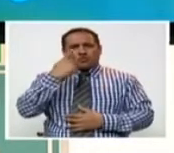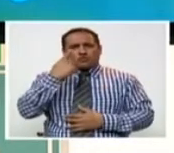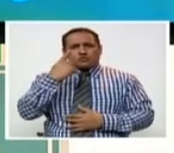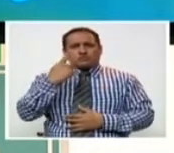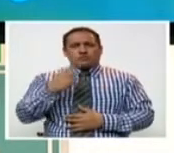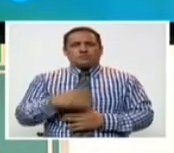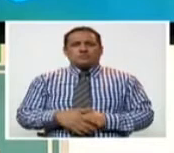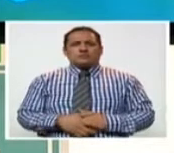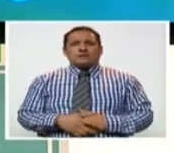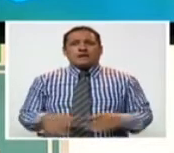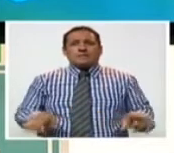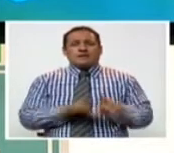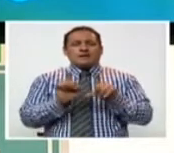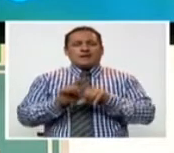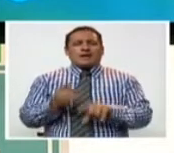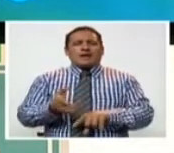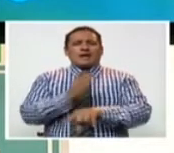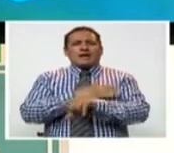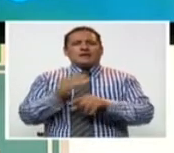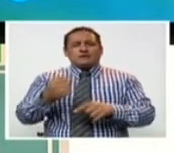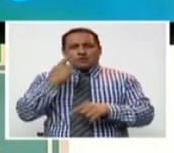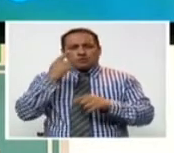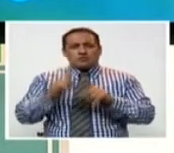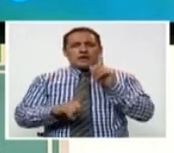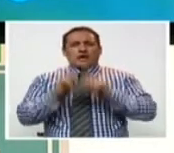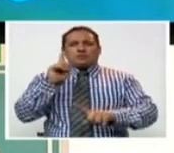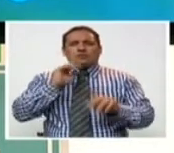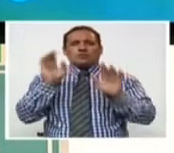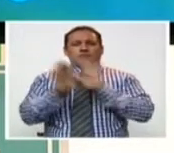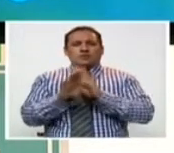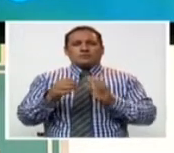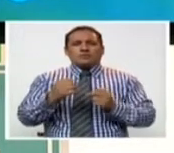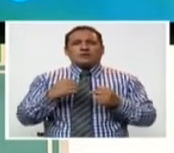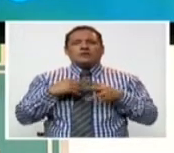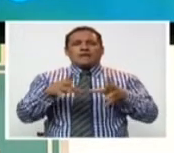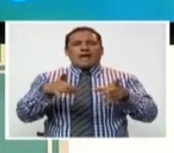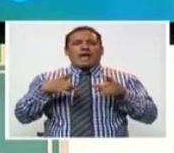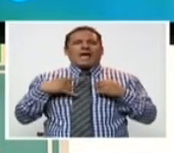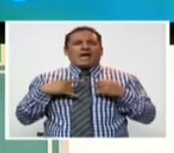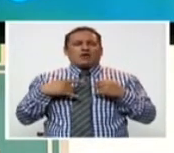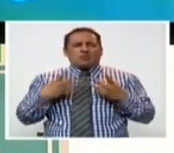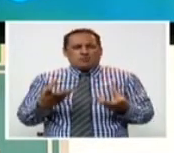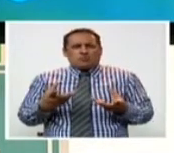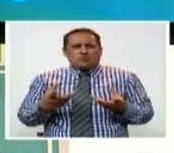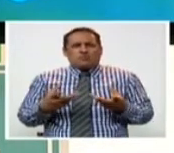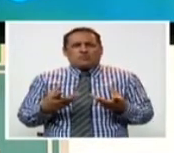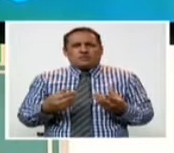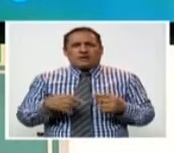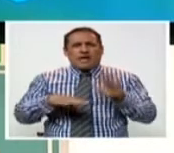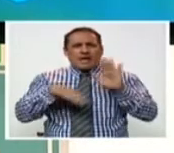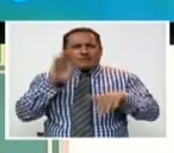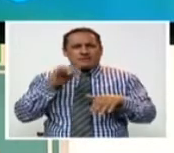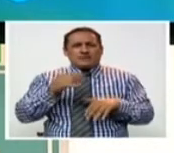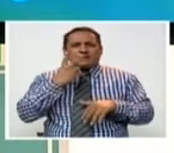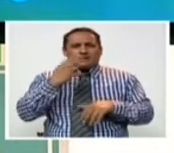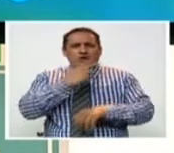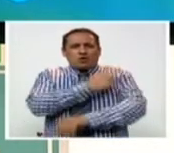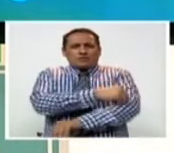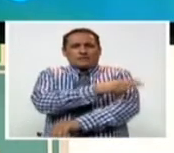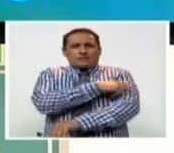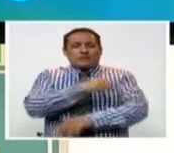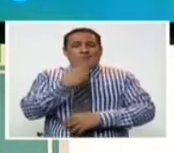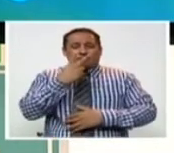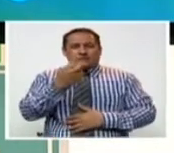conocida a la herencia y eventualmente existen algunos casos de hemofilia adquirida. Es raro verlo en los